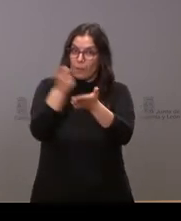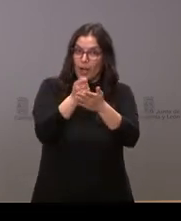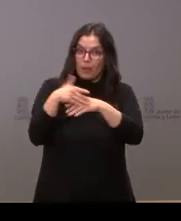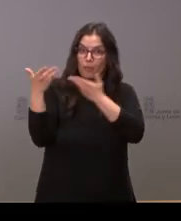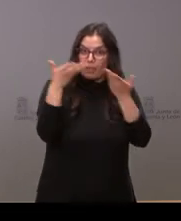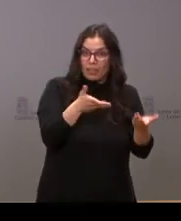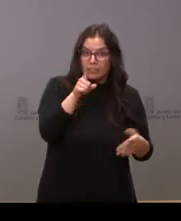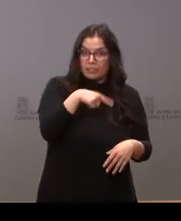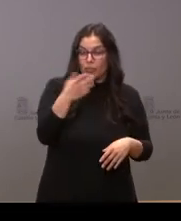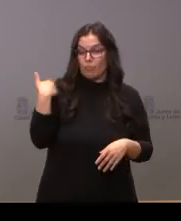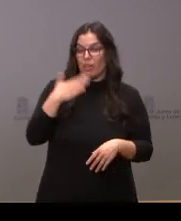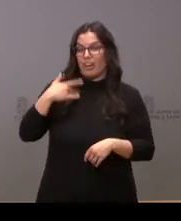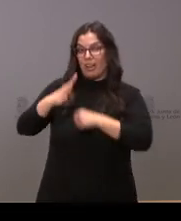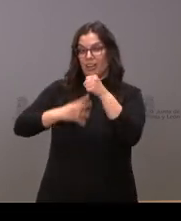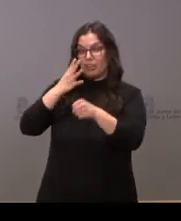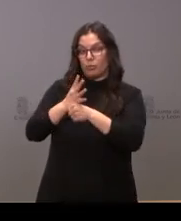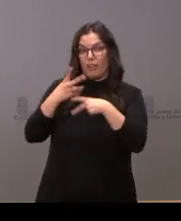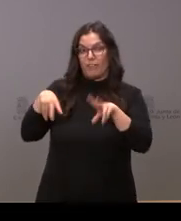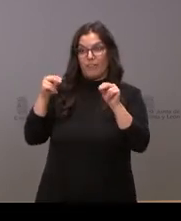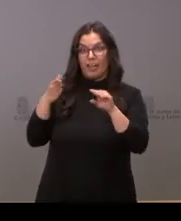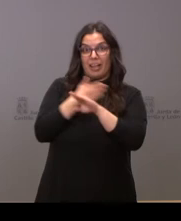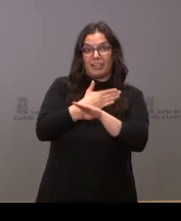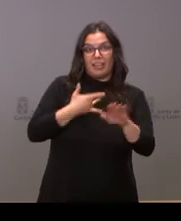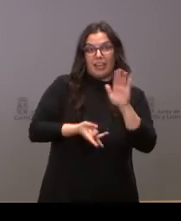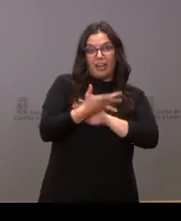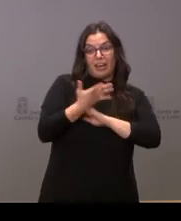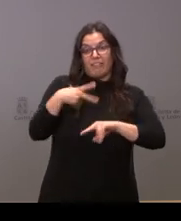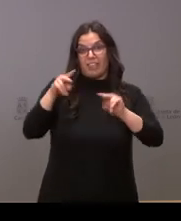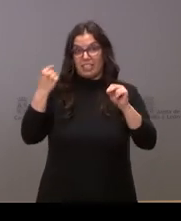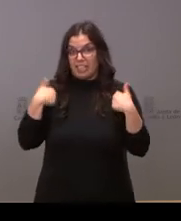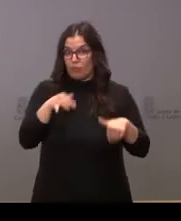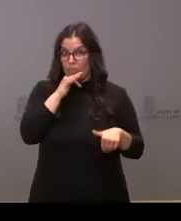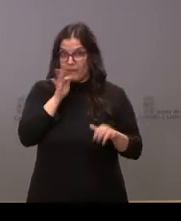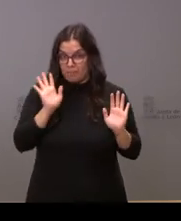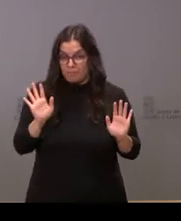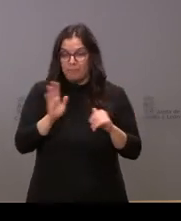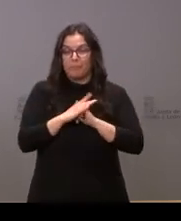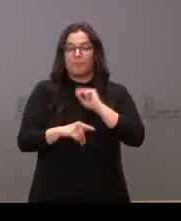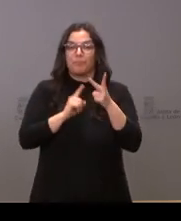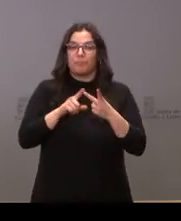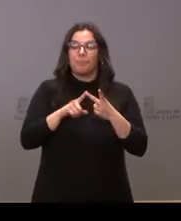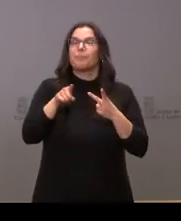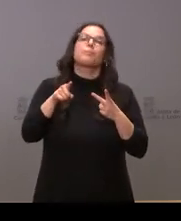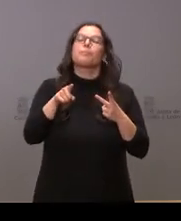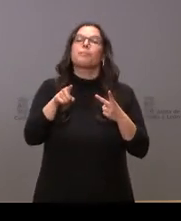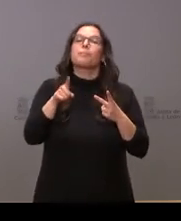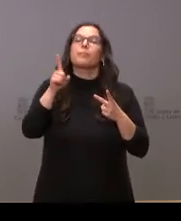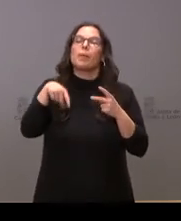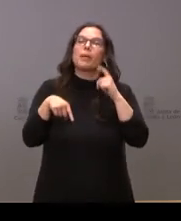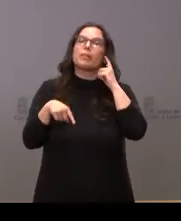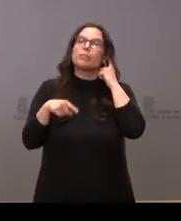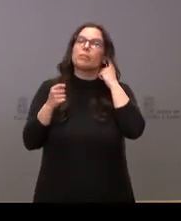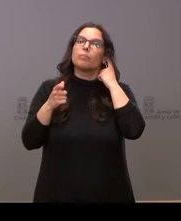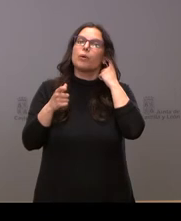legislatura estuviera en servicio ha culminado la legislatura y no lo está por otro lado como se ha planteado un poco las